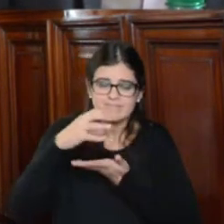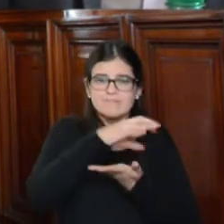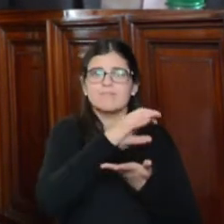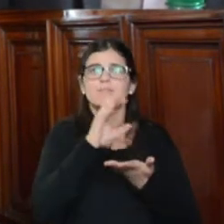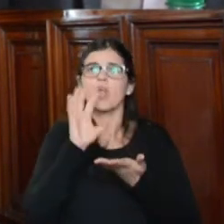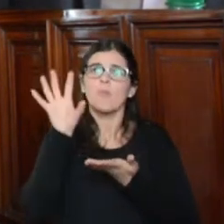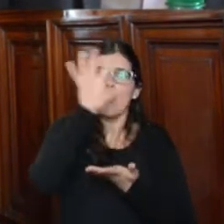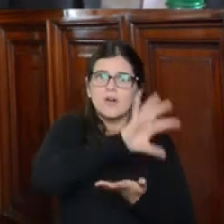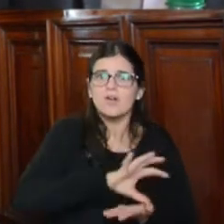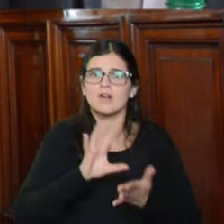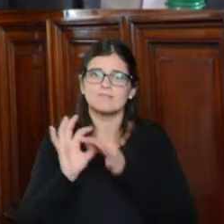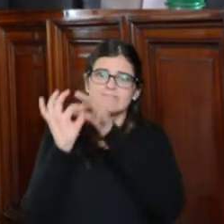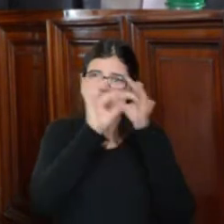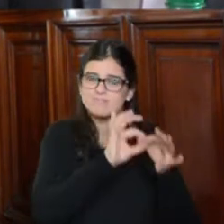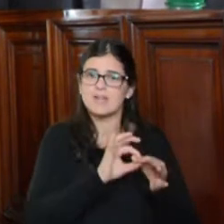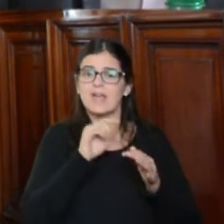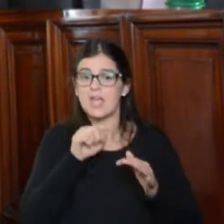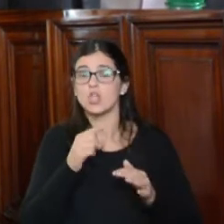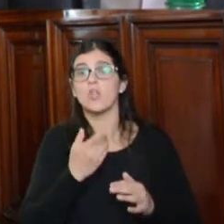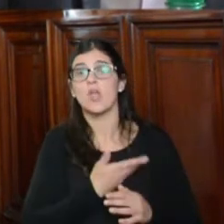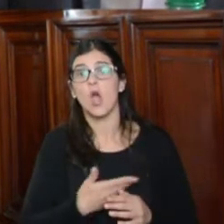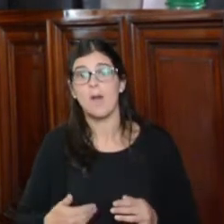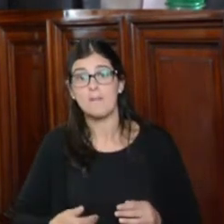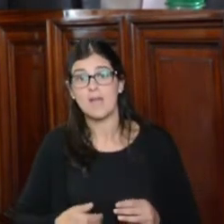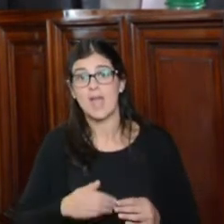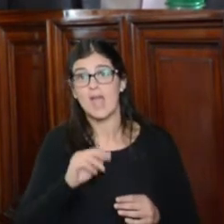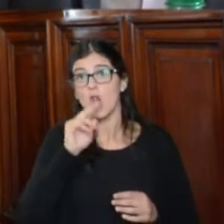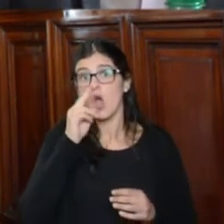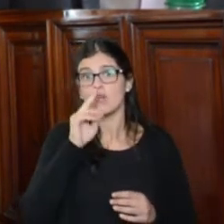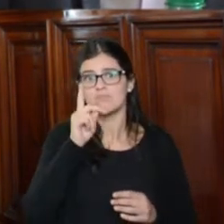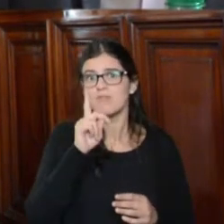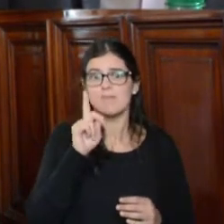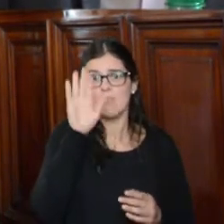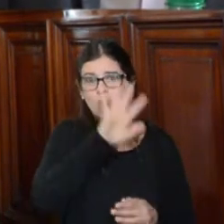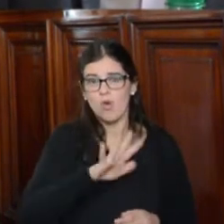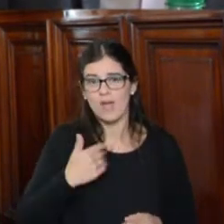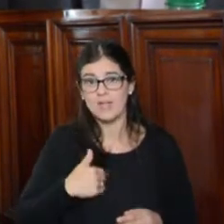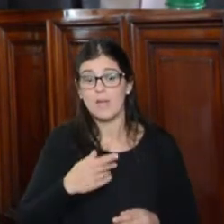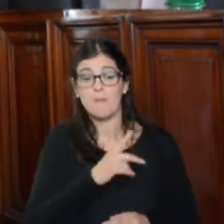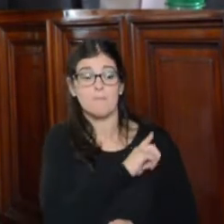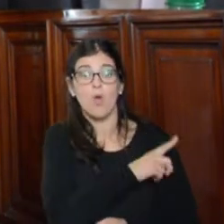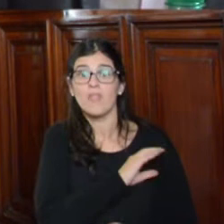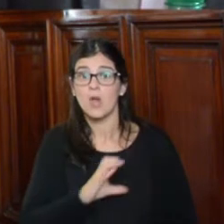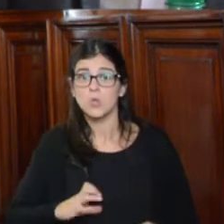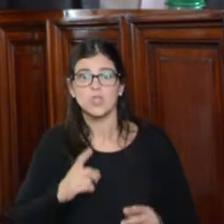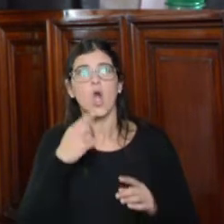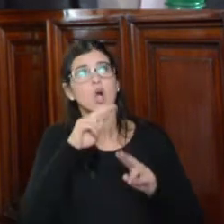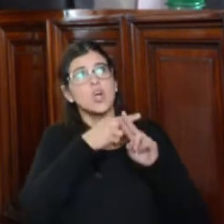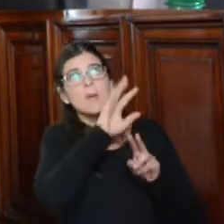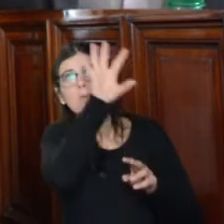que esto que está pasando en el gobierno nacional y del poder ejecutivo no se replica en el resto de las provincias.